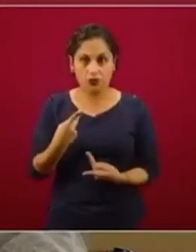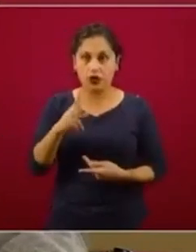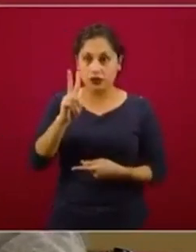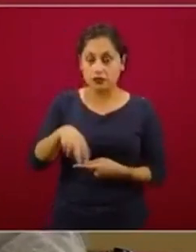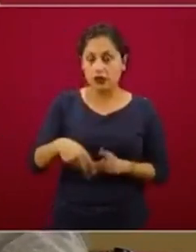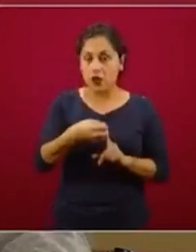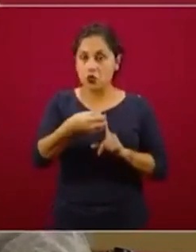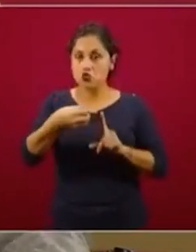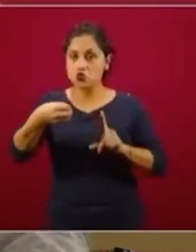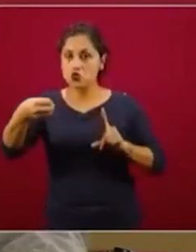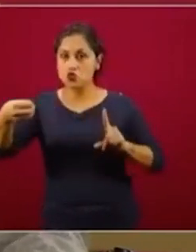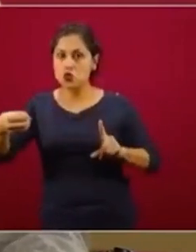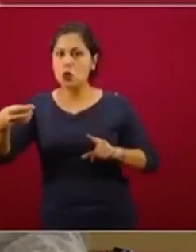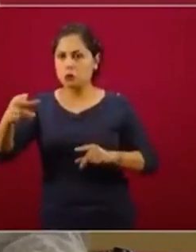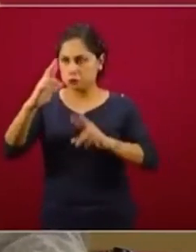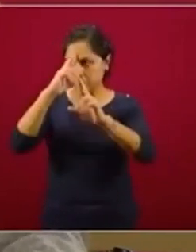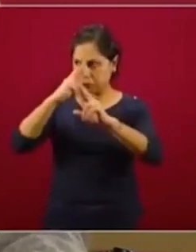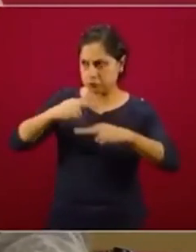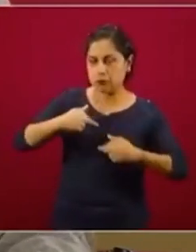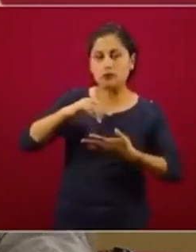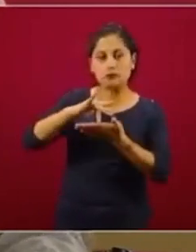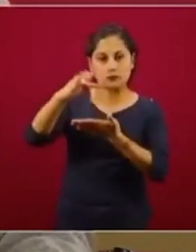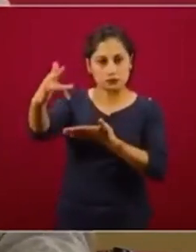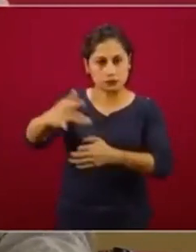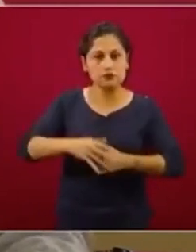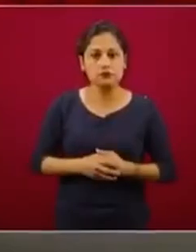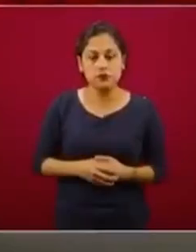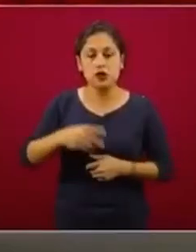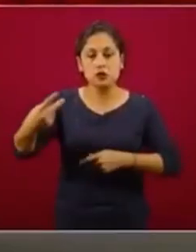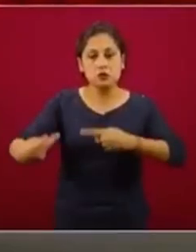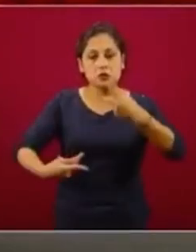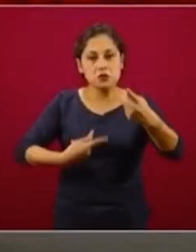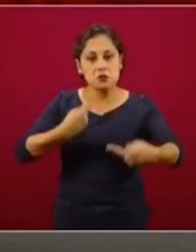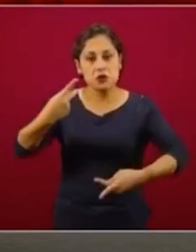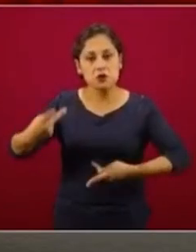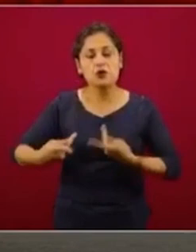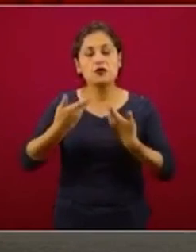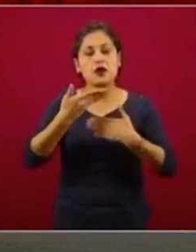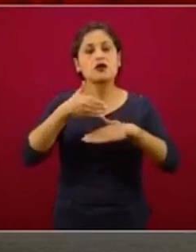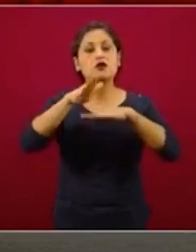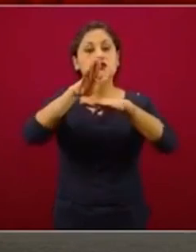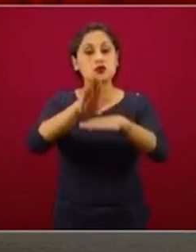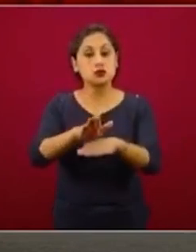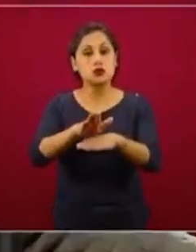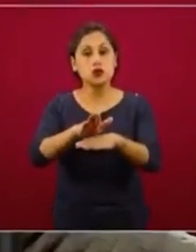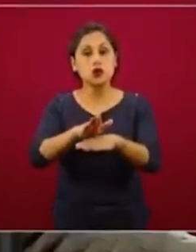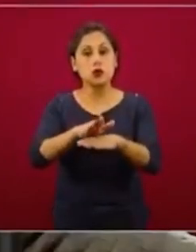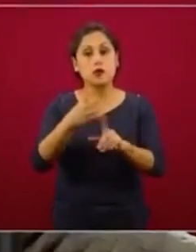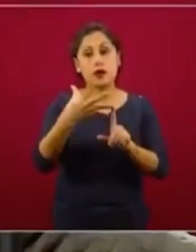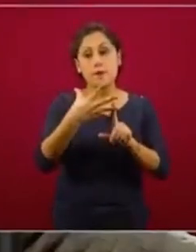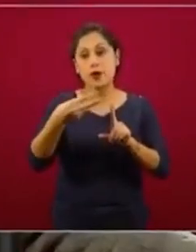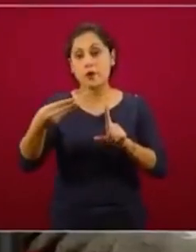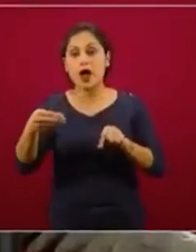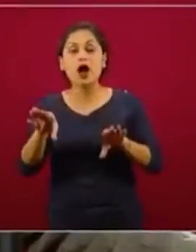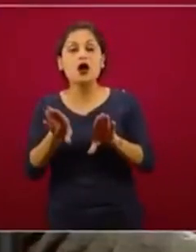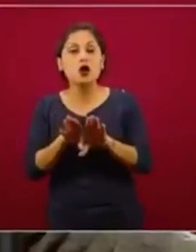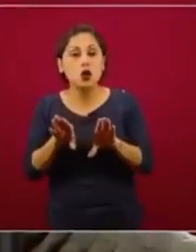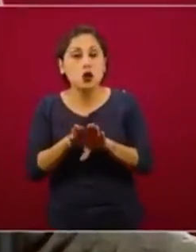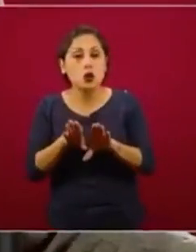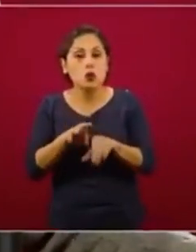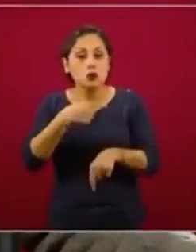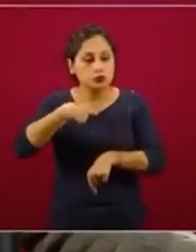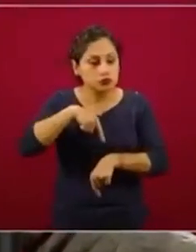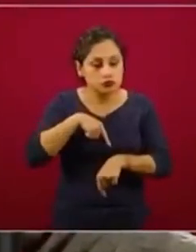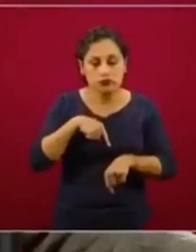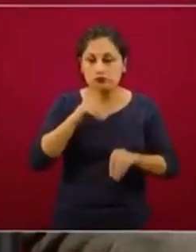estructurada, muy respetuosa, lo cual aprecio, con cuestionamientos importantes sobre el manejo de la epidemia de COVID. Expresé